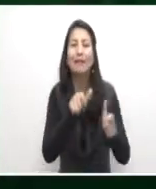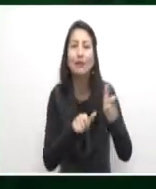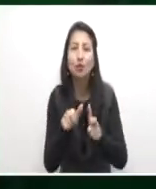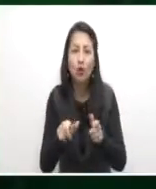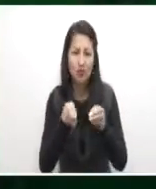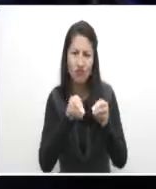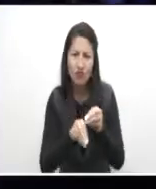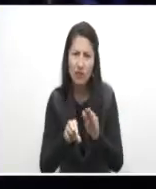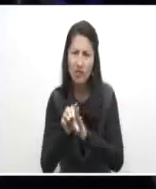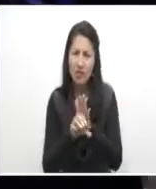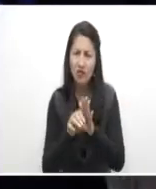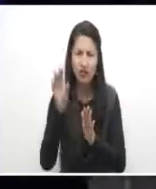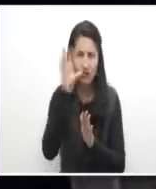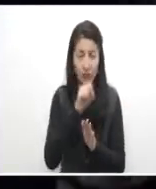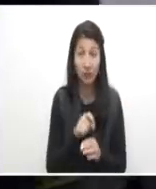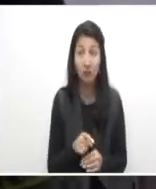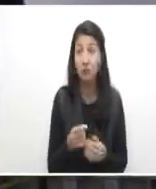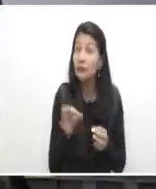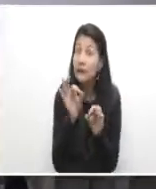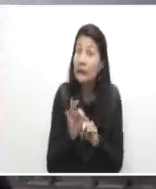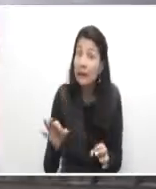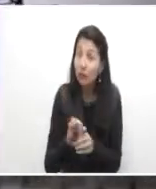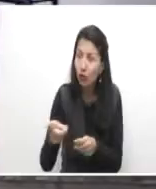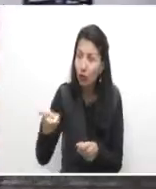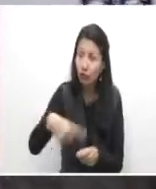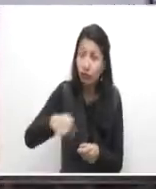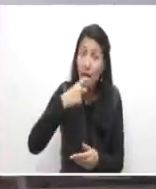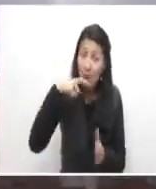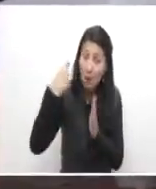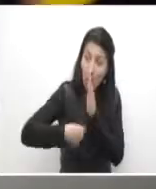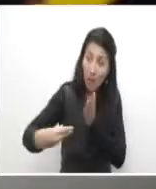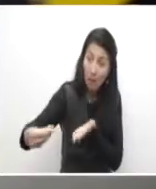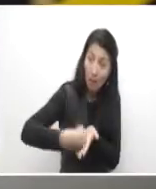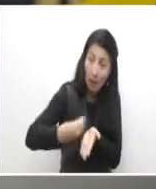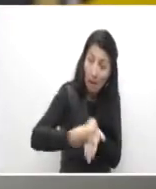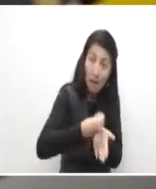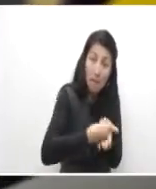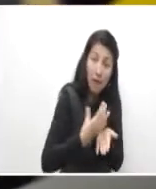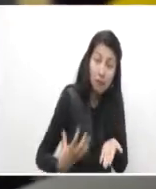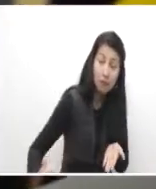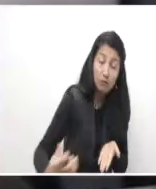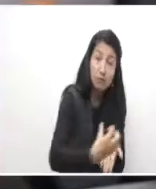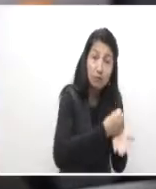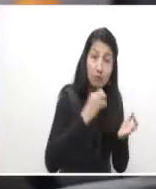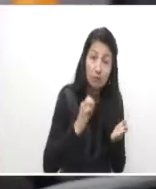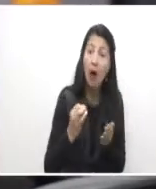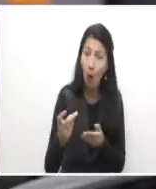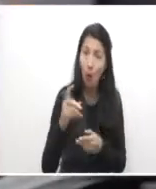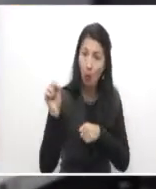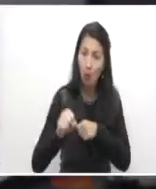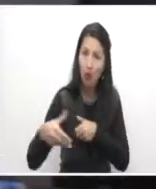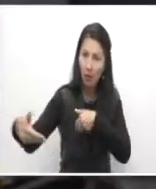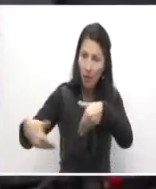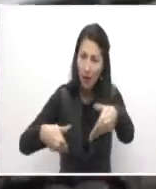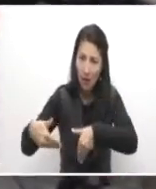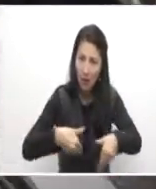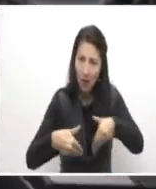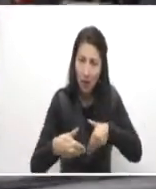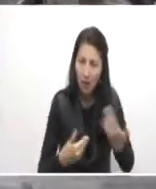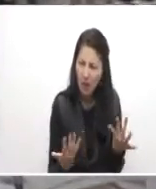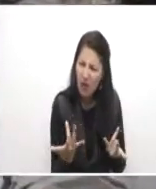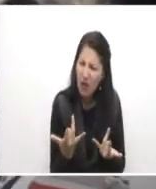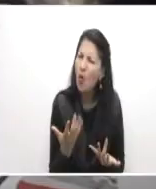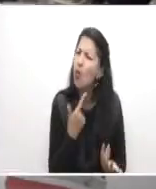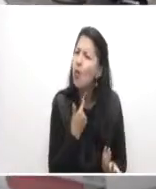es que las empresas que hayan hecho sus debidos aportes para fiscales al SENA en el 2017 radiquen los proyectos de formación que desean